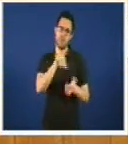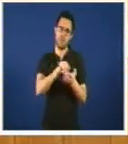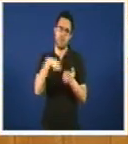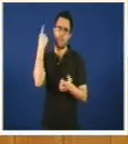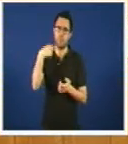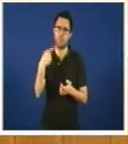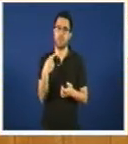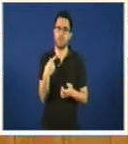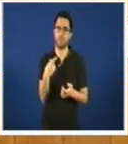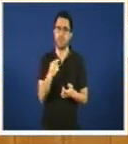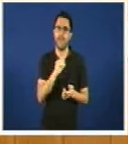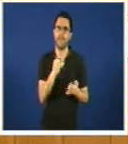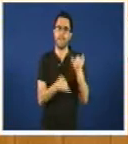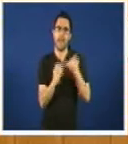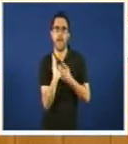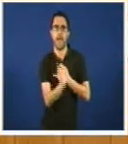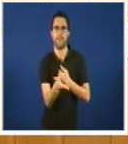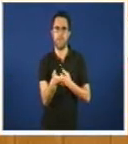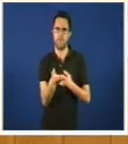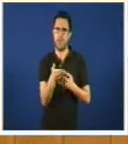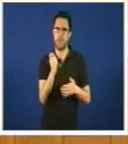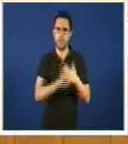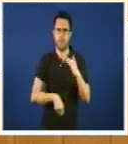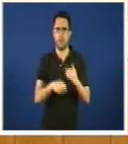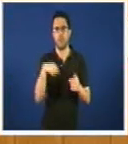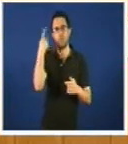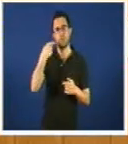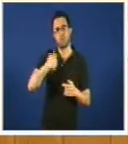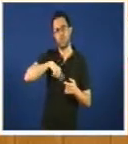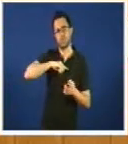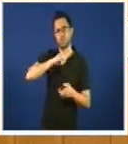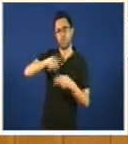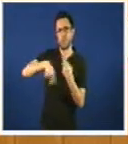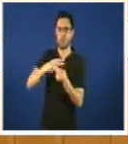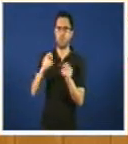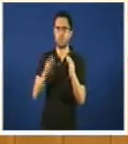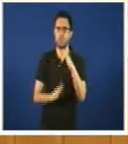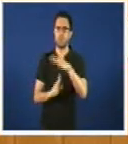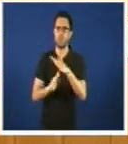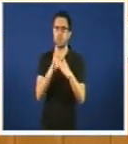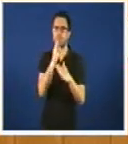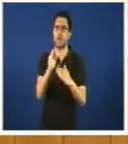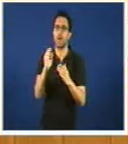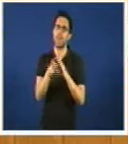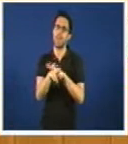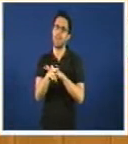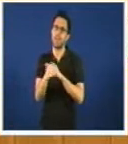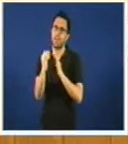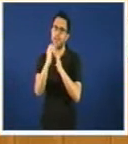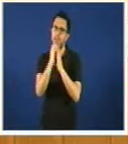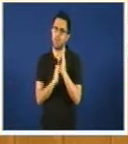apostamos porque se paralicen definitivamente os seus edificios que están pendentes porque que é unha reducción real de gastos e